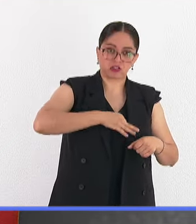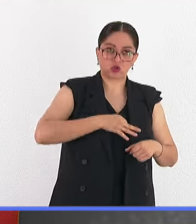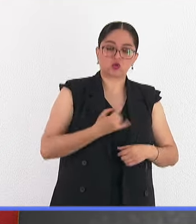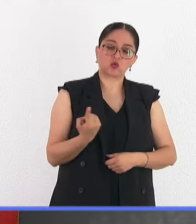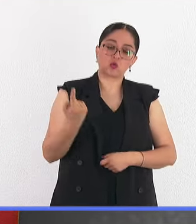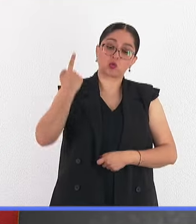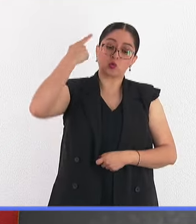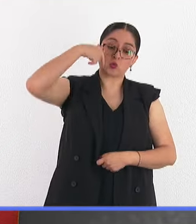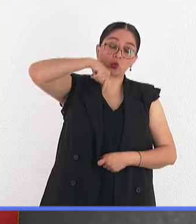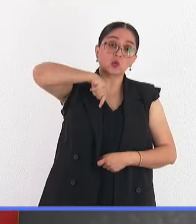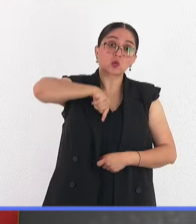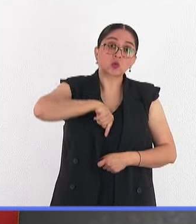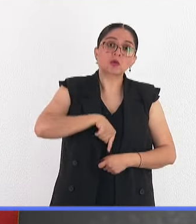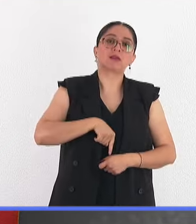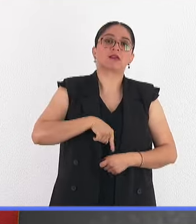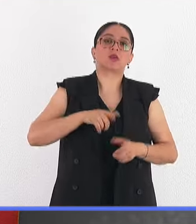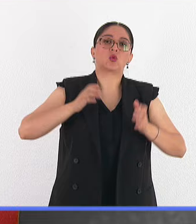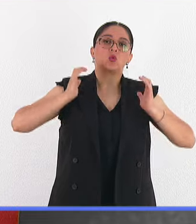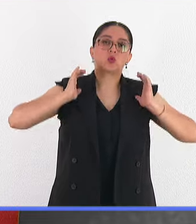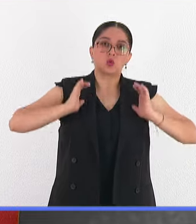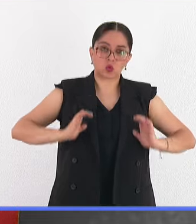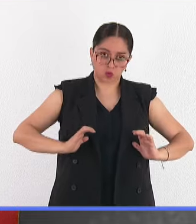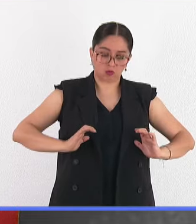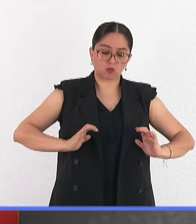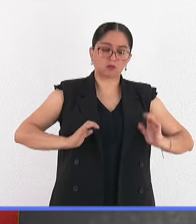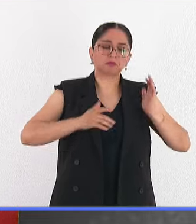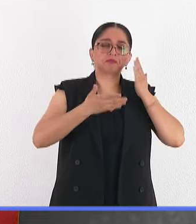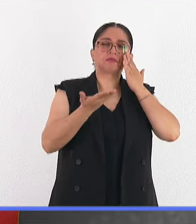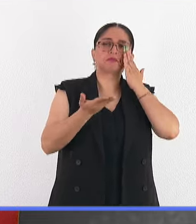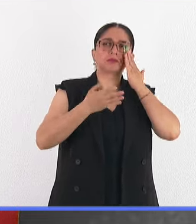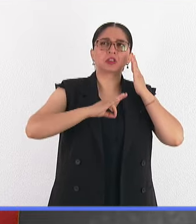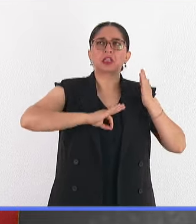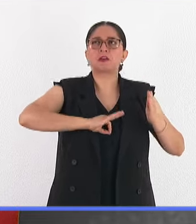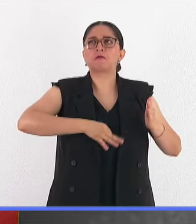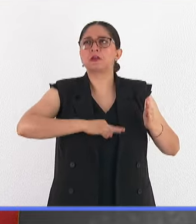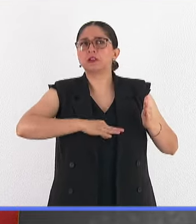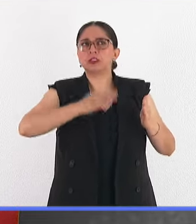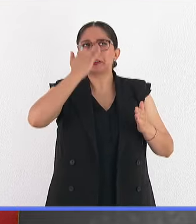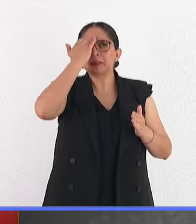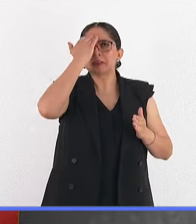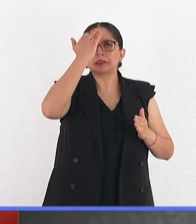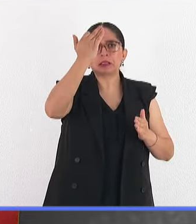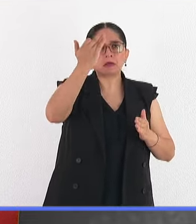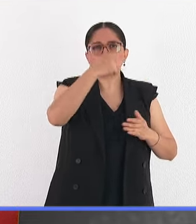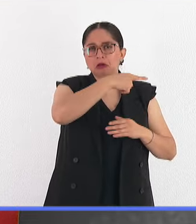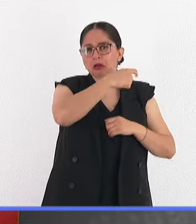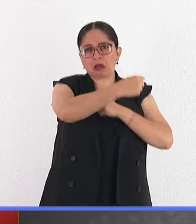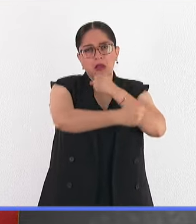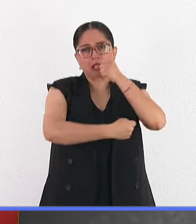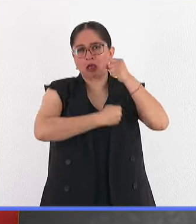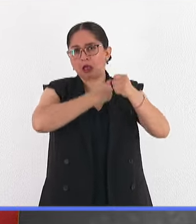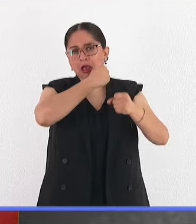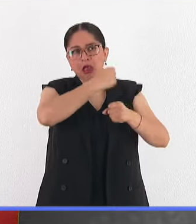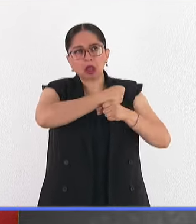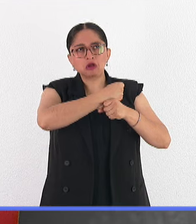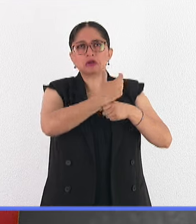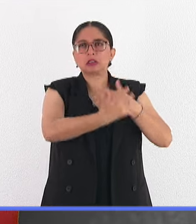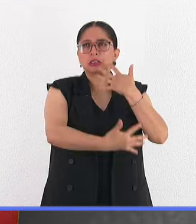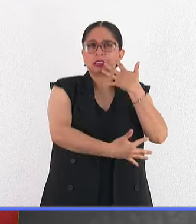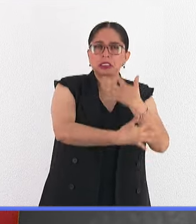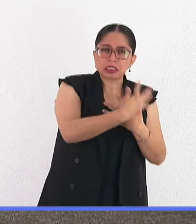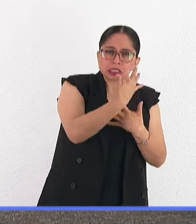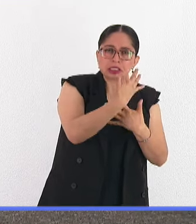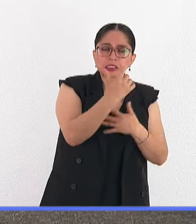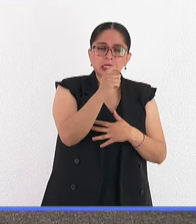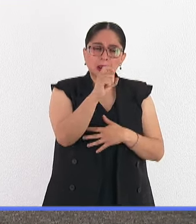microorganismo entra al cuerpo, es una infección. Puede durar como infección años, ya 15, 20,